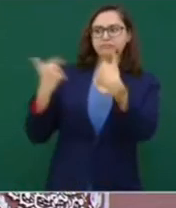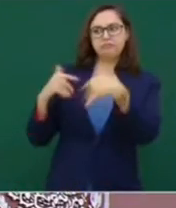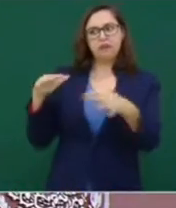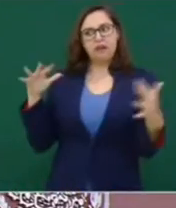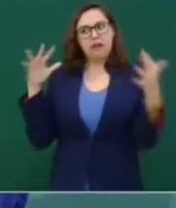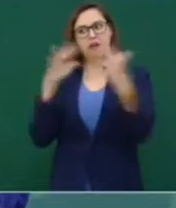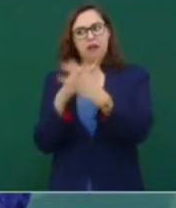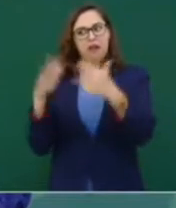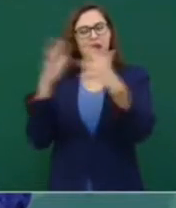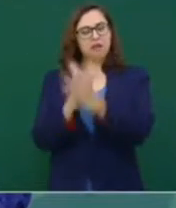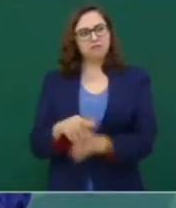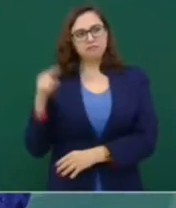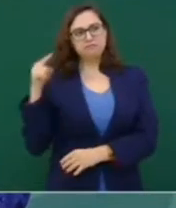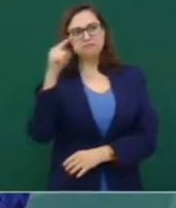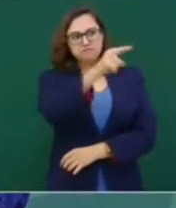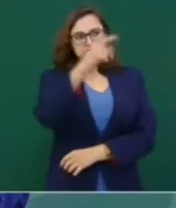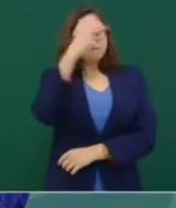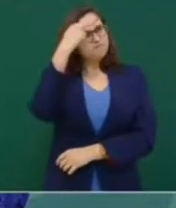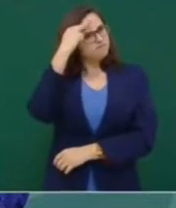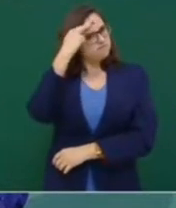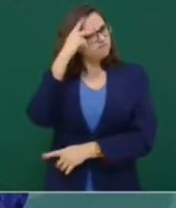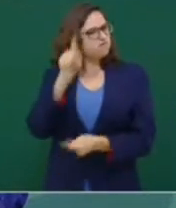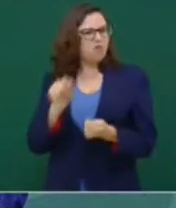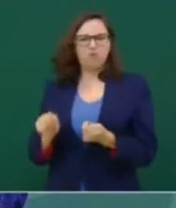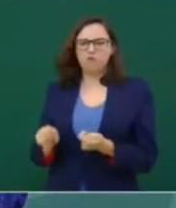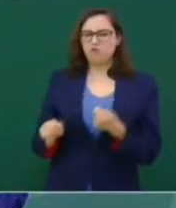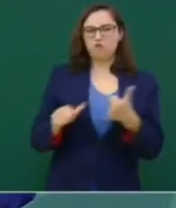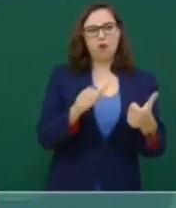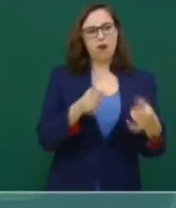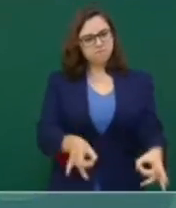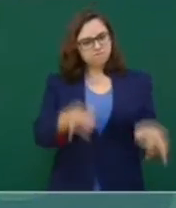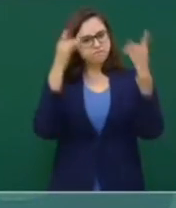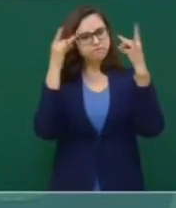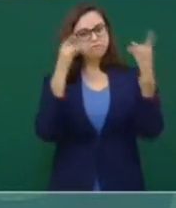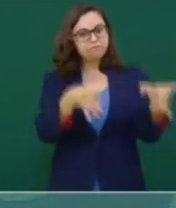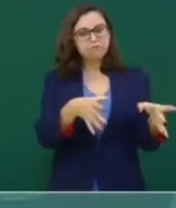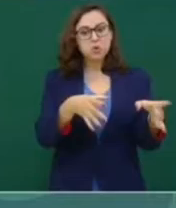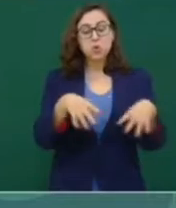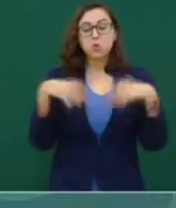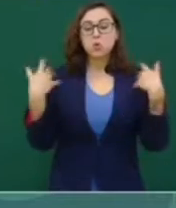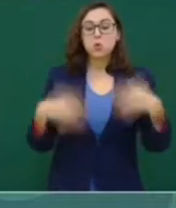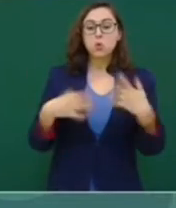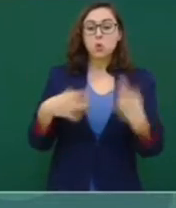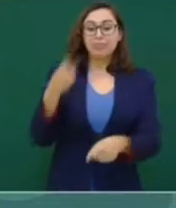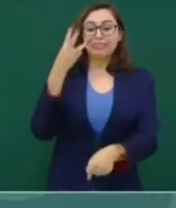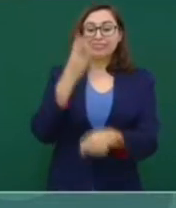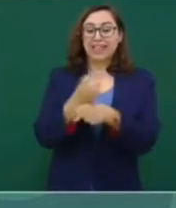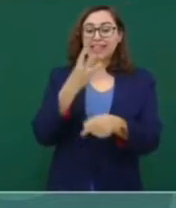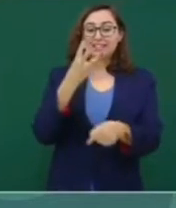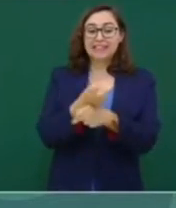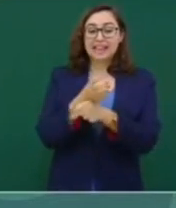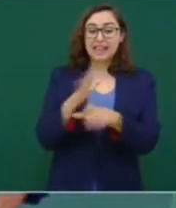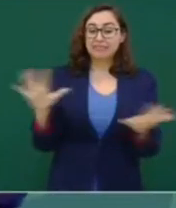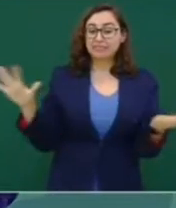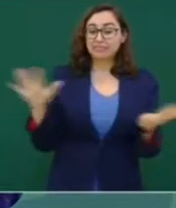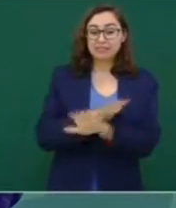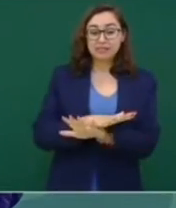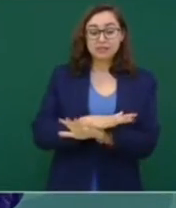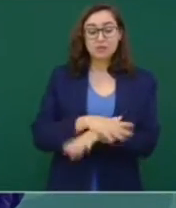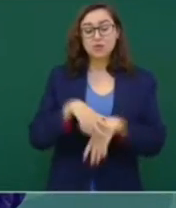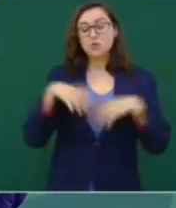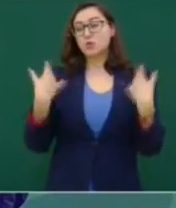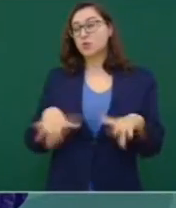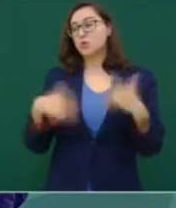Es la tercera transformación de la vida pública del país, es un evento histórico extraordinario,